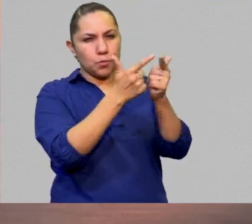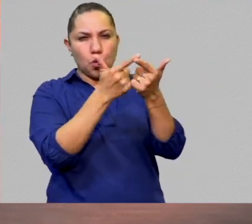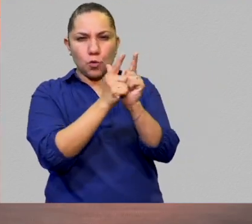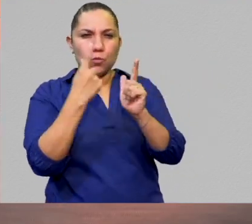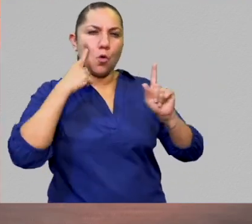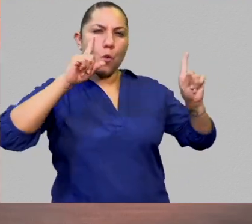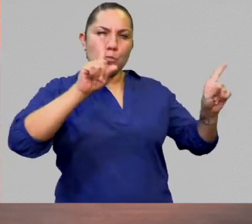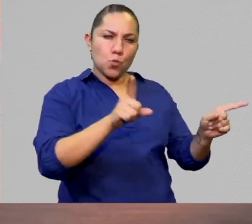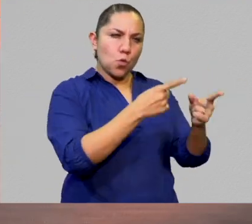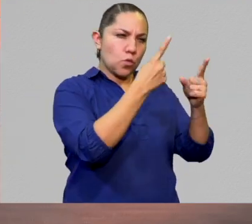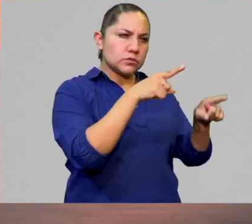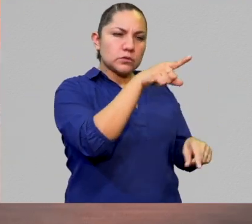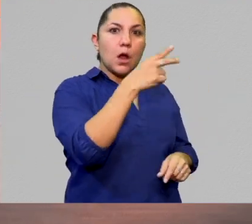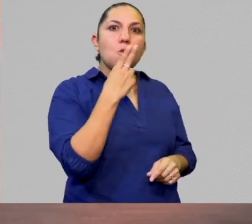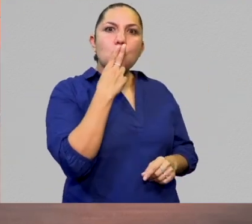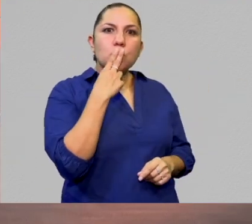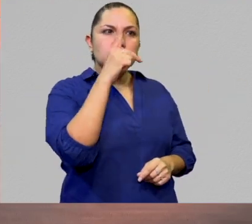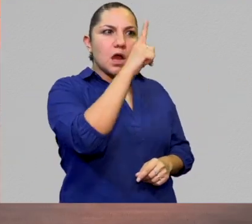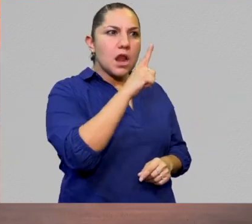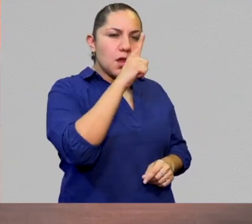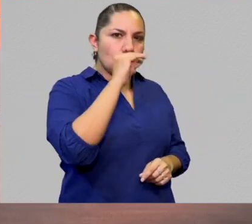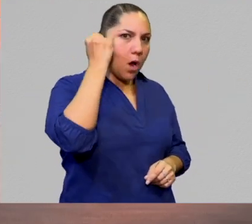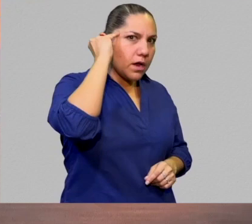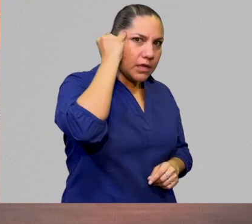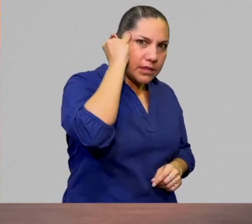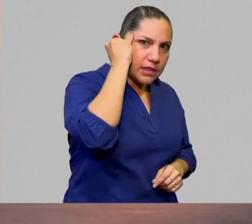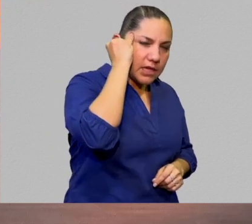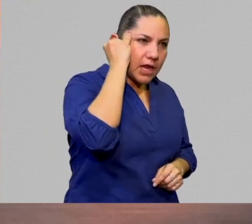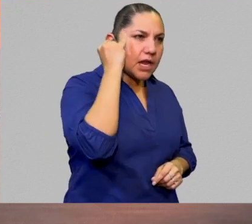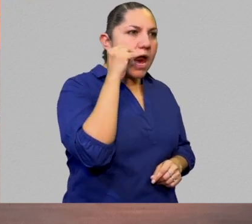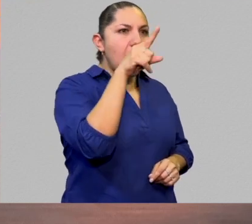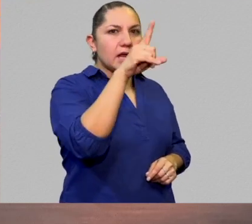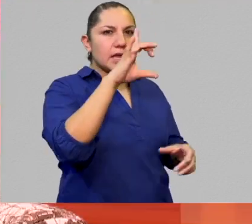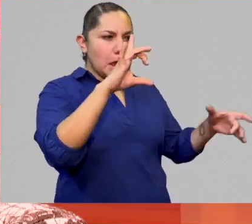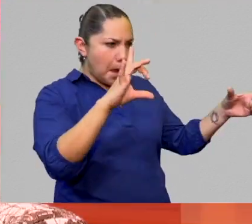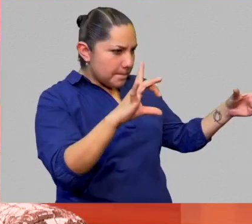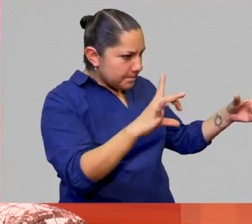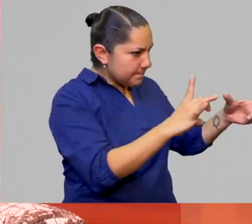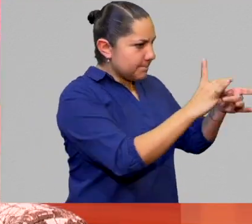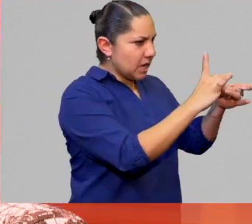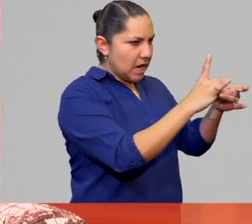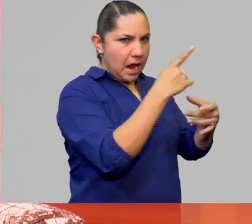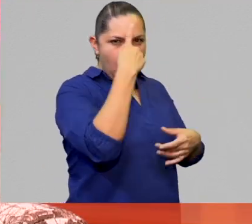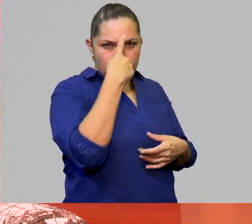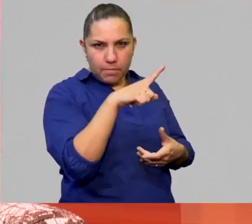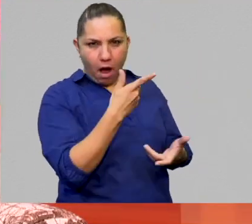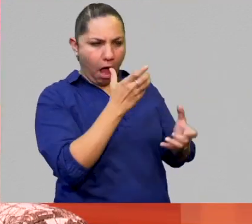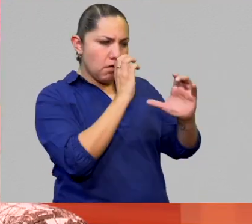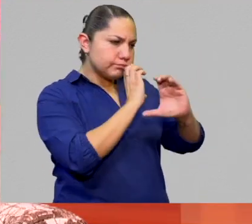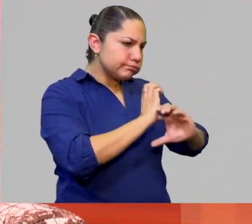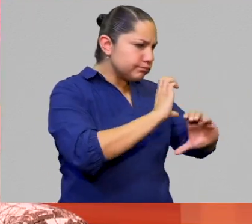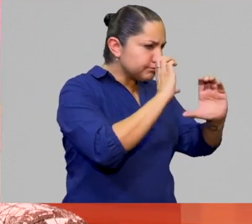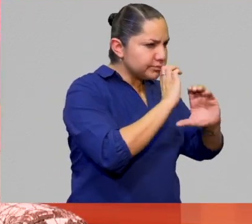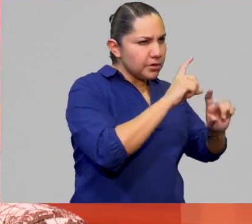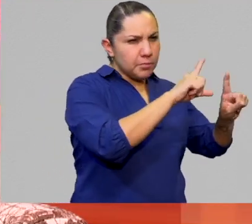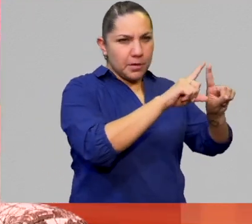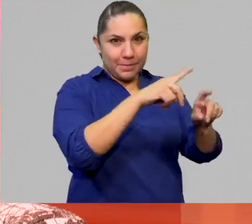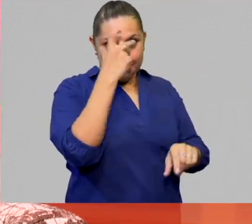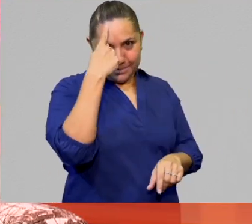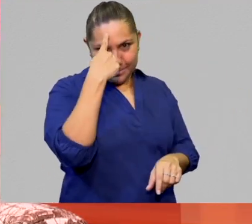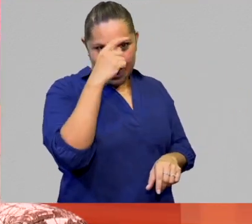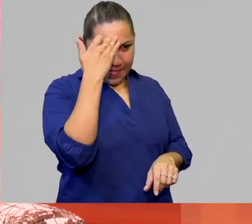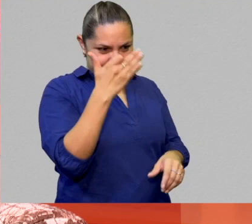indígenas y estos escritores que lo están como adaptando, pues, lo están llevando a